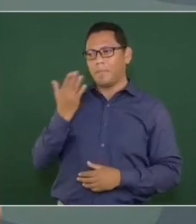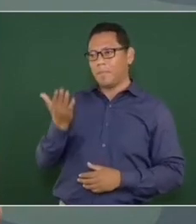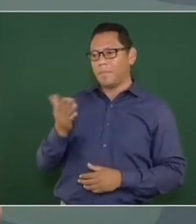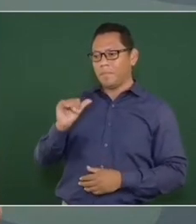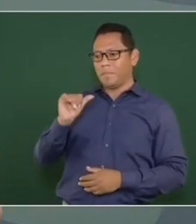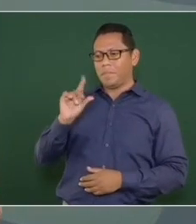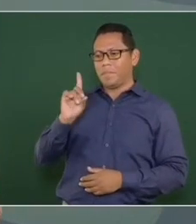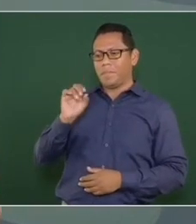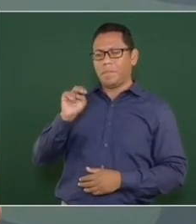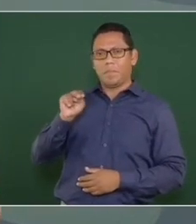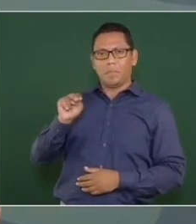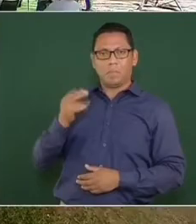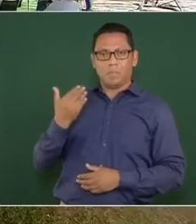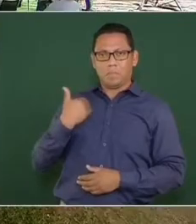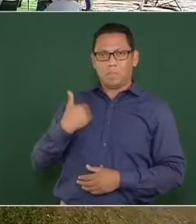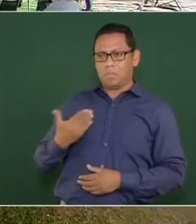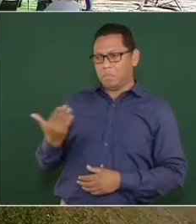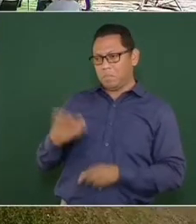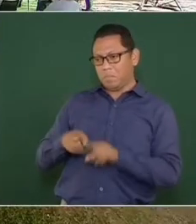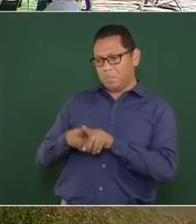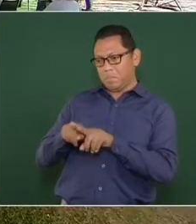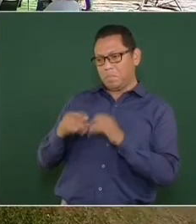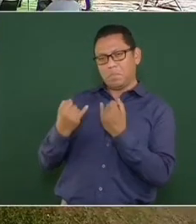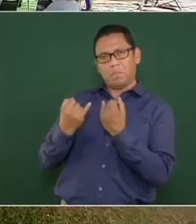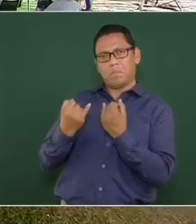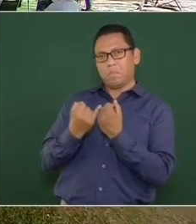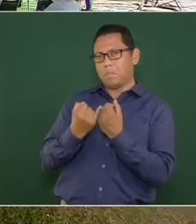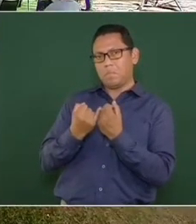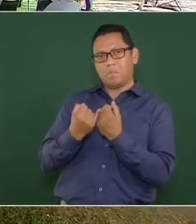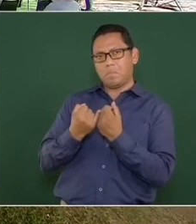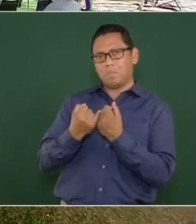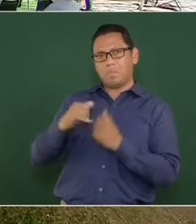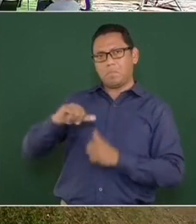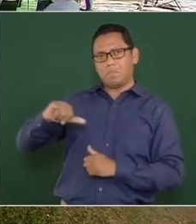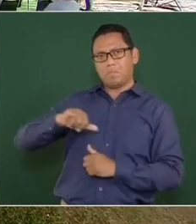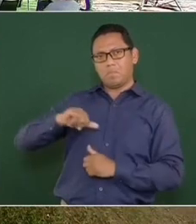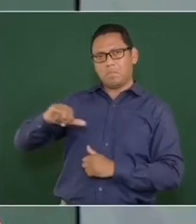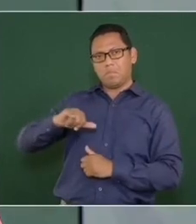Adán, además de ser mi hermano, es mi paisano,